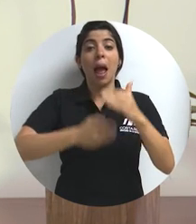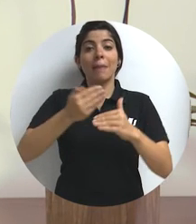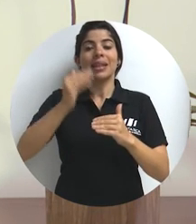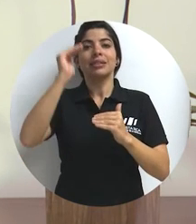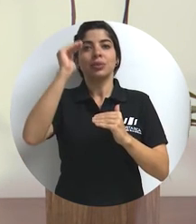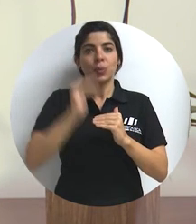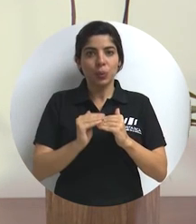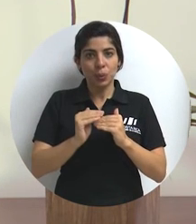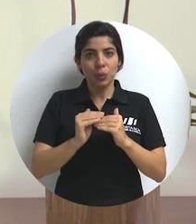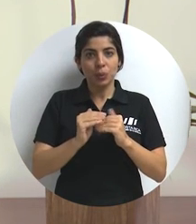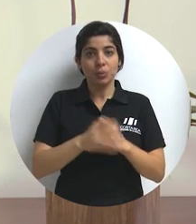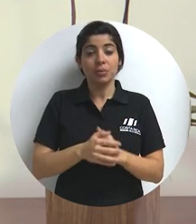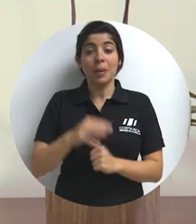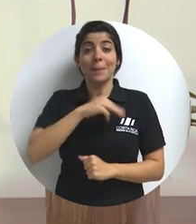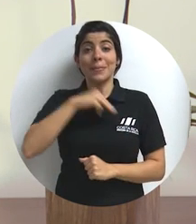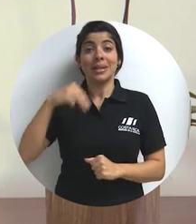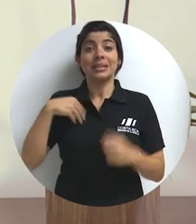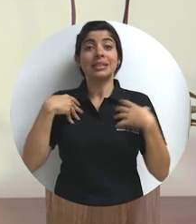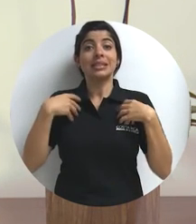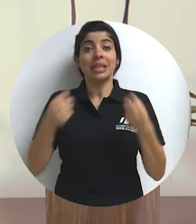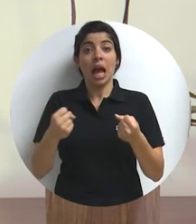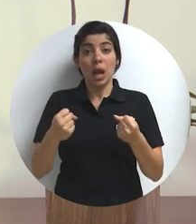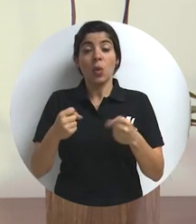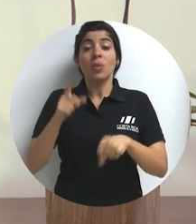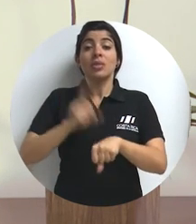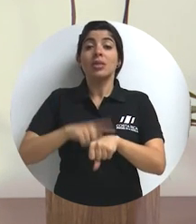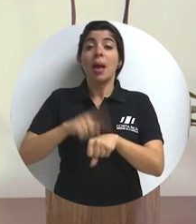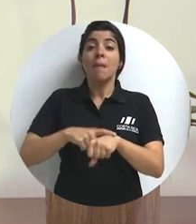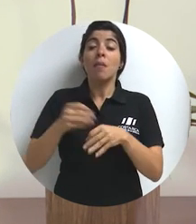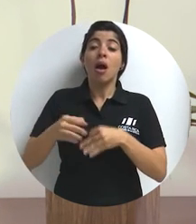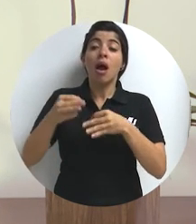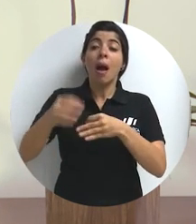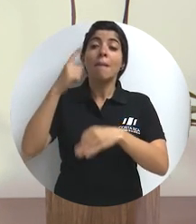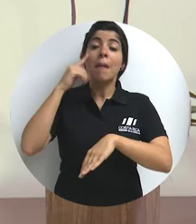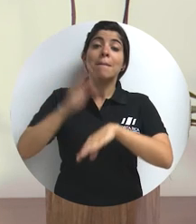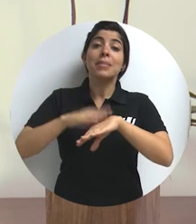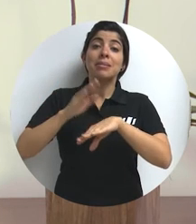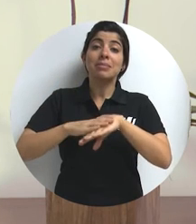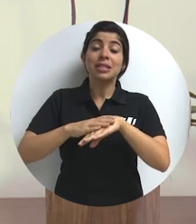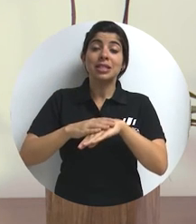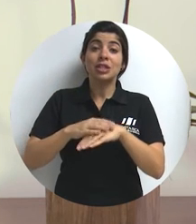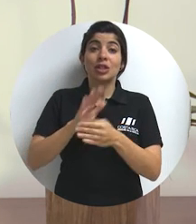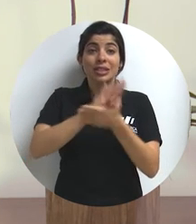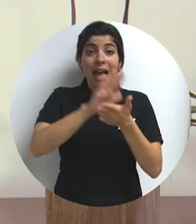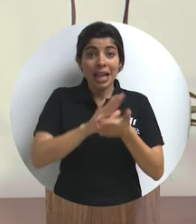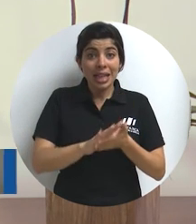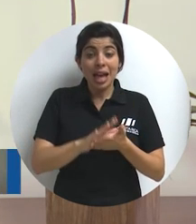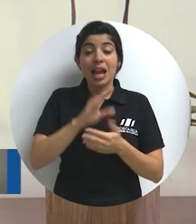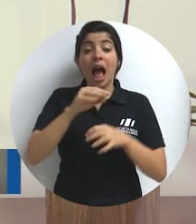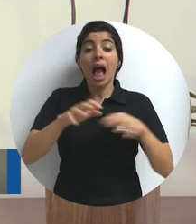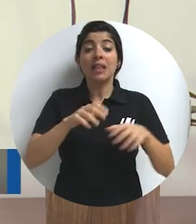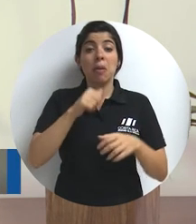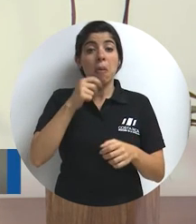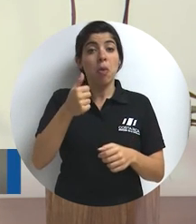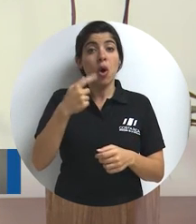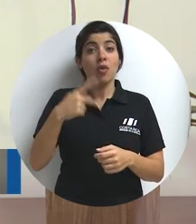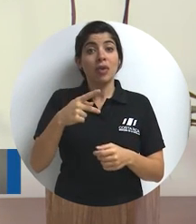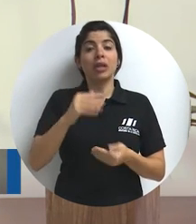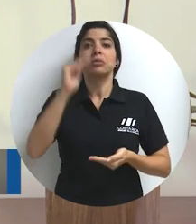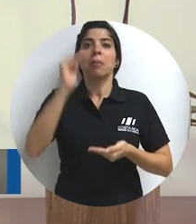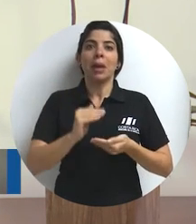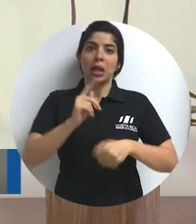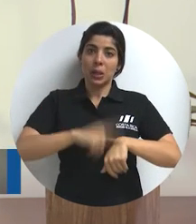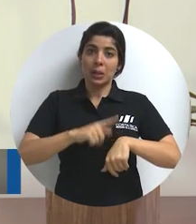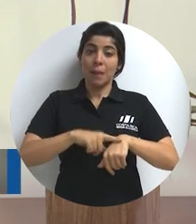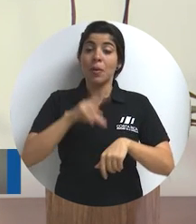simplificación de trámites. El Ministerio de Salud redujo los plazos para permisos sanitarios para actividades de bajo riesgo